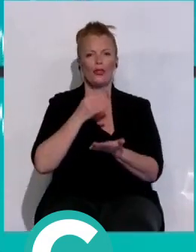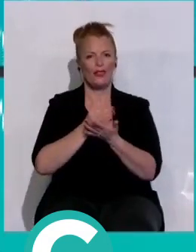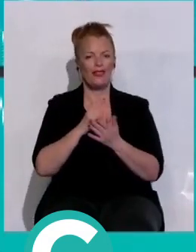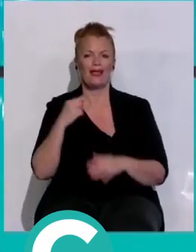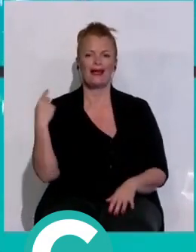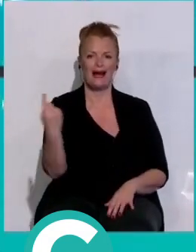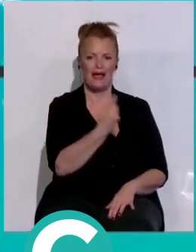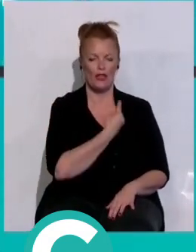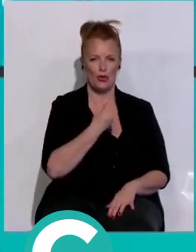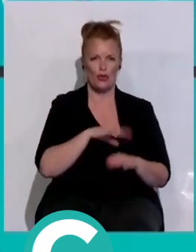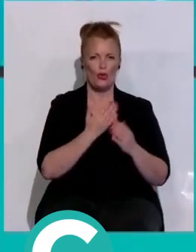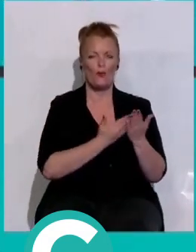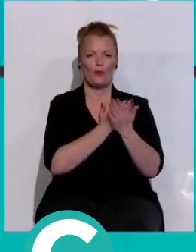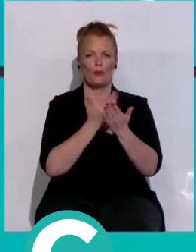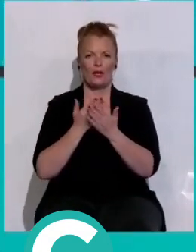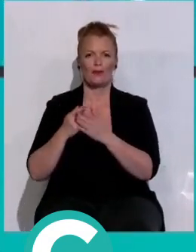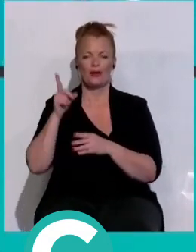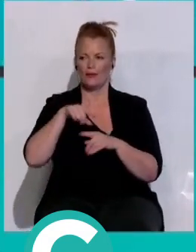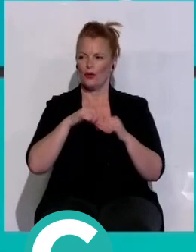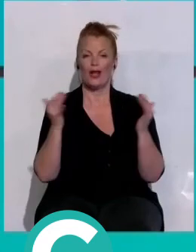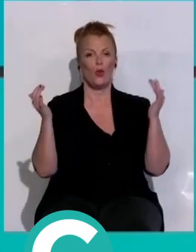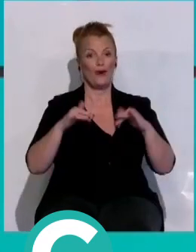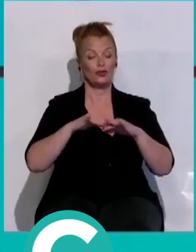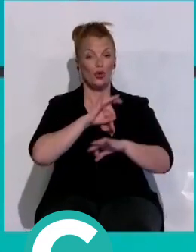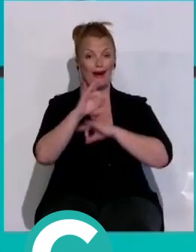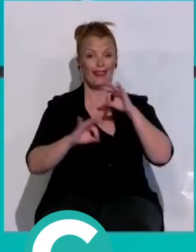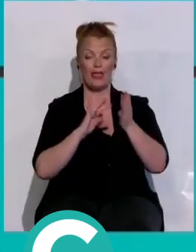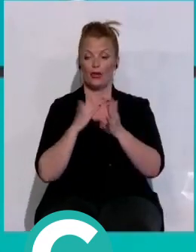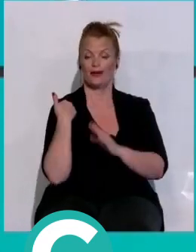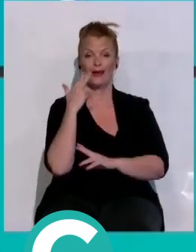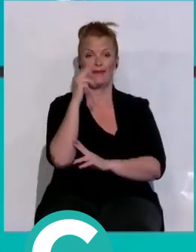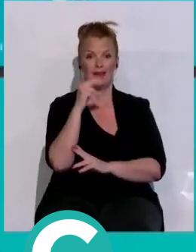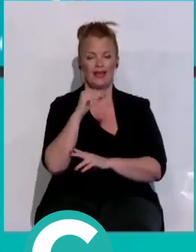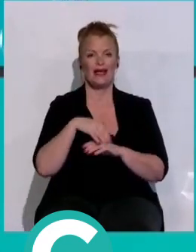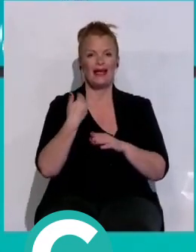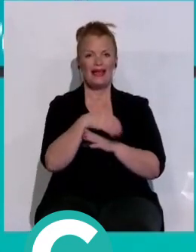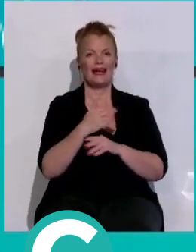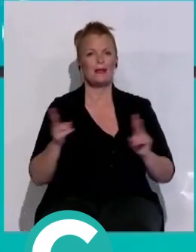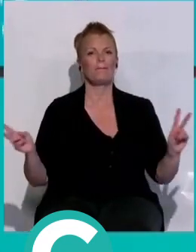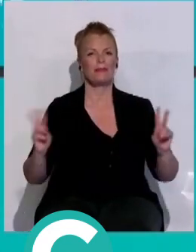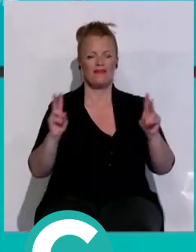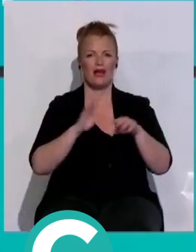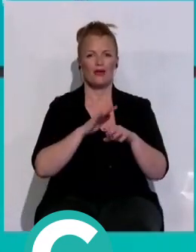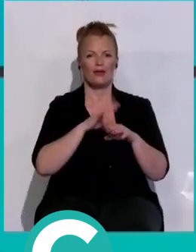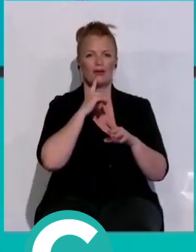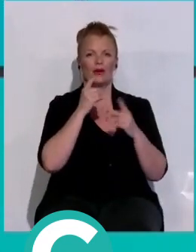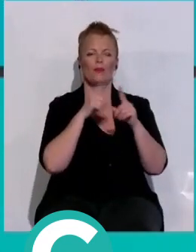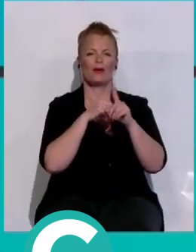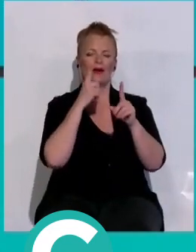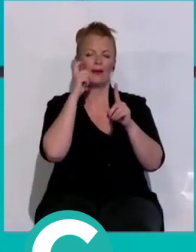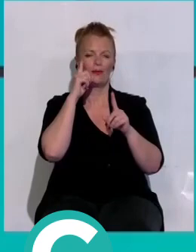propone ha sido el objetivo del encuentro organizado este viernes por Calle Viva, que prosigue su batalla contra la turistificación.